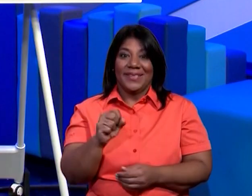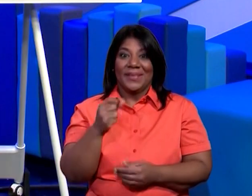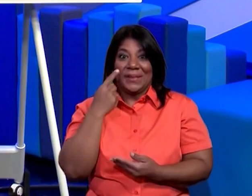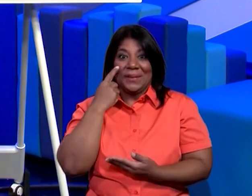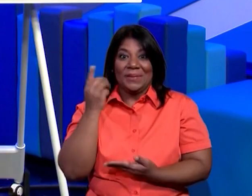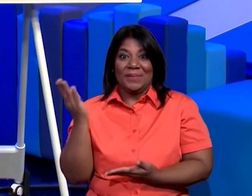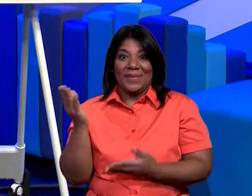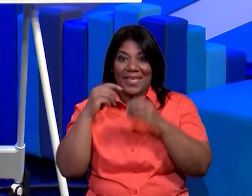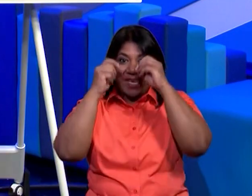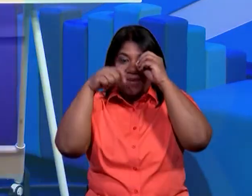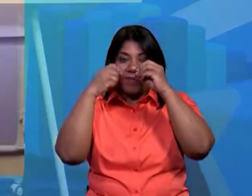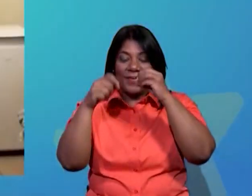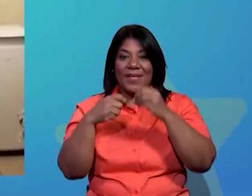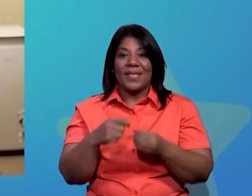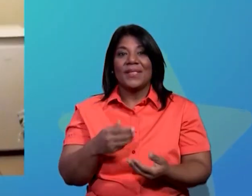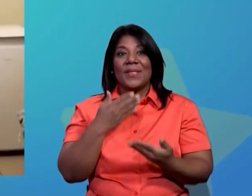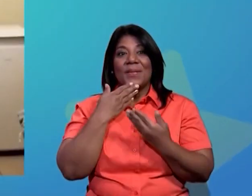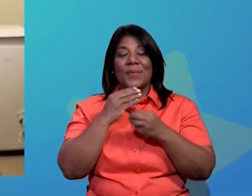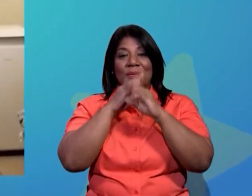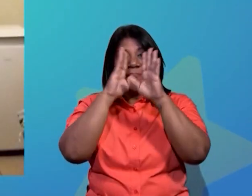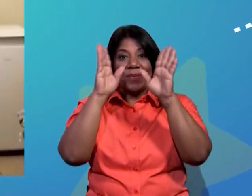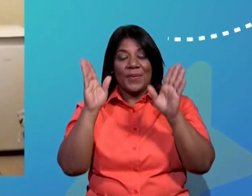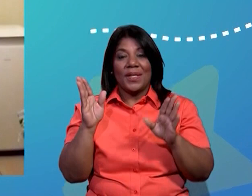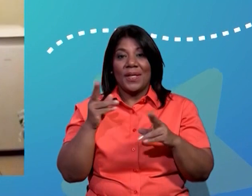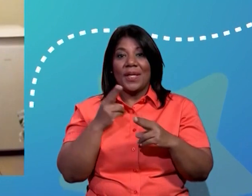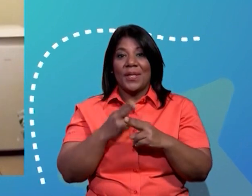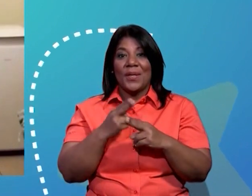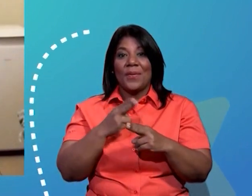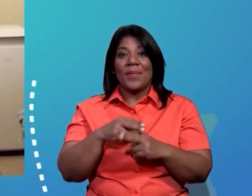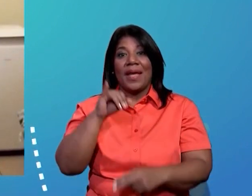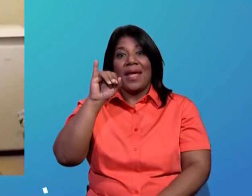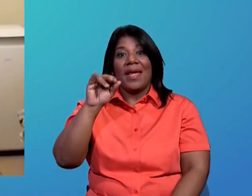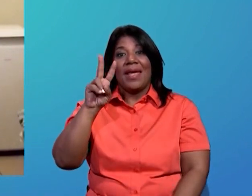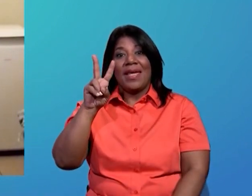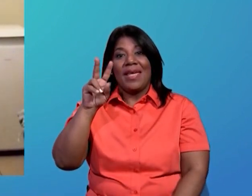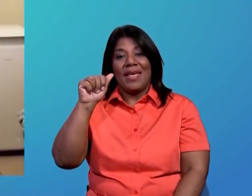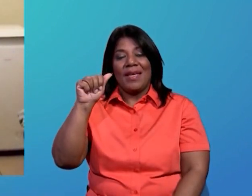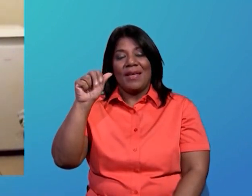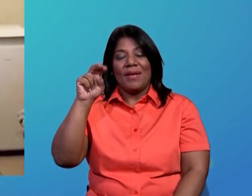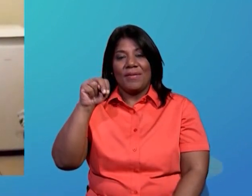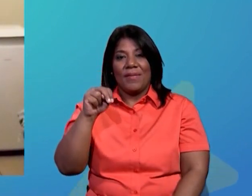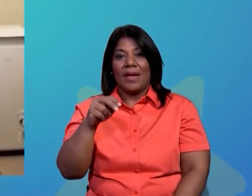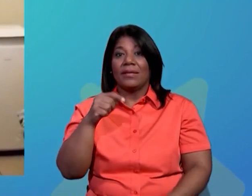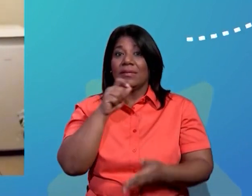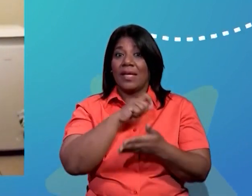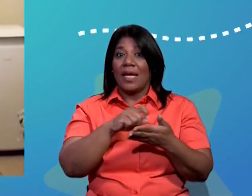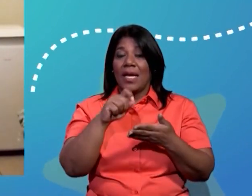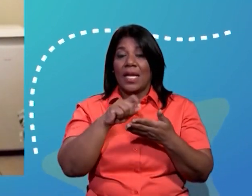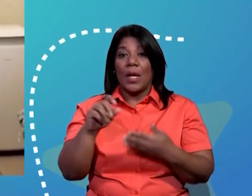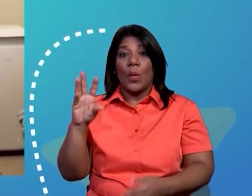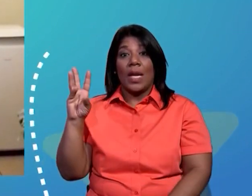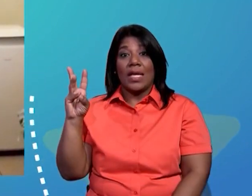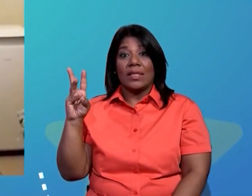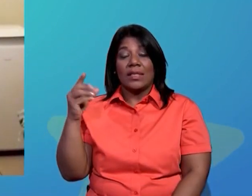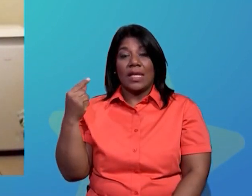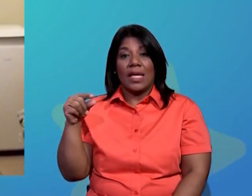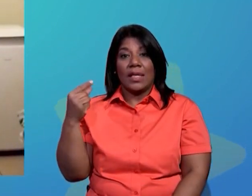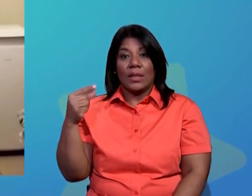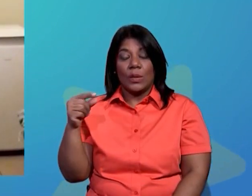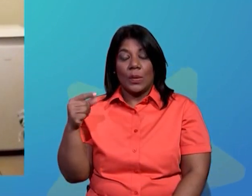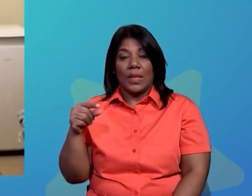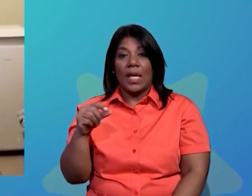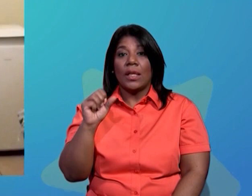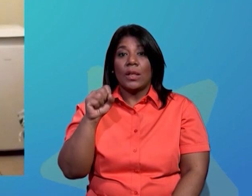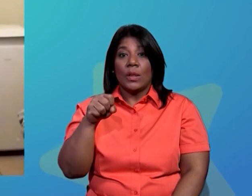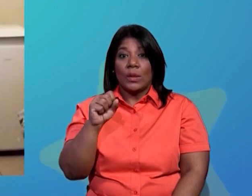iván buenos días mi nombre es iván rodríguez pertenezco al sexto grado de con el profesor